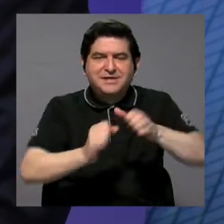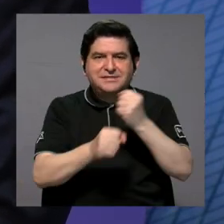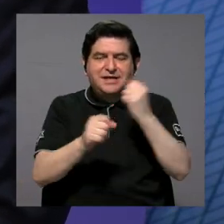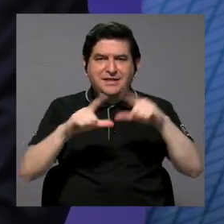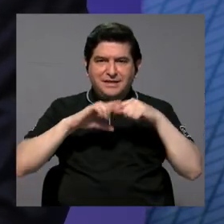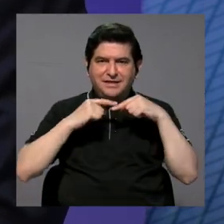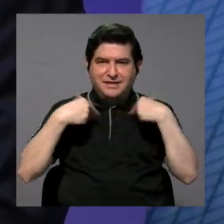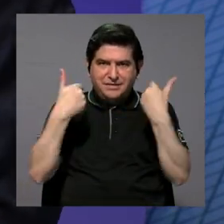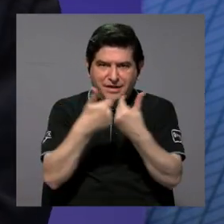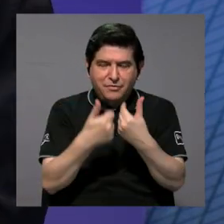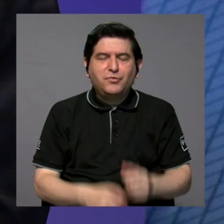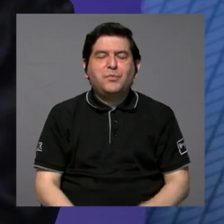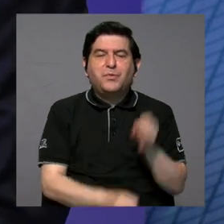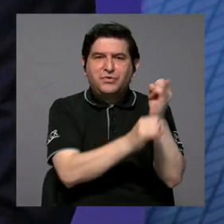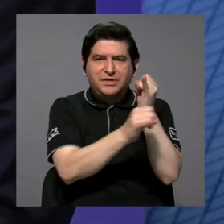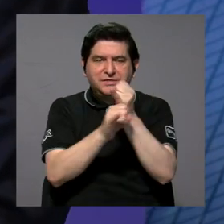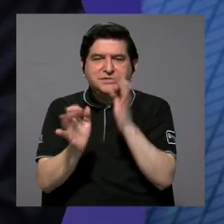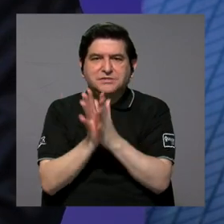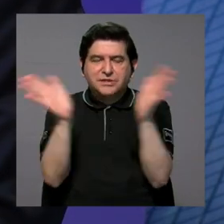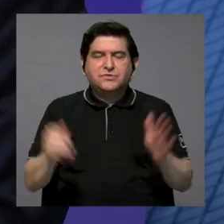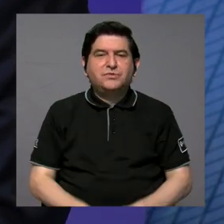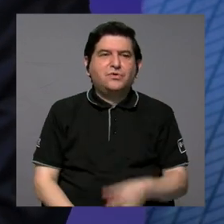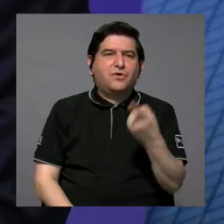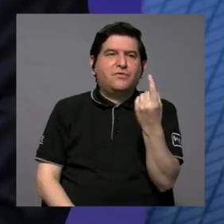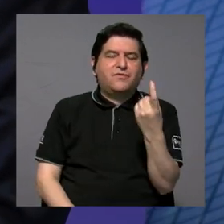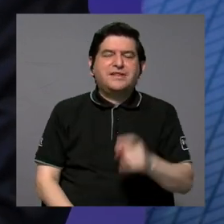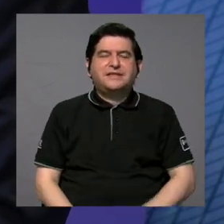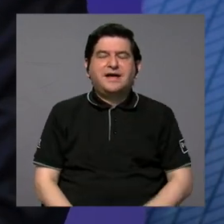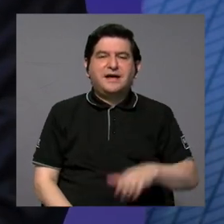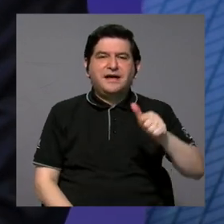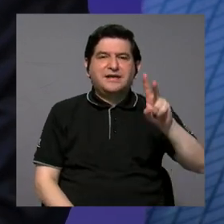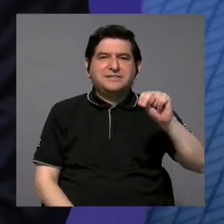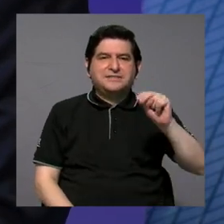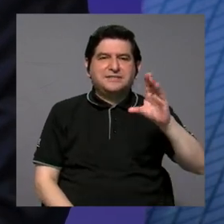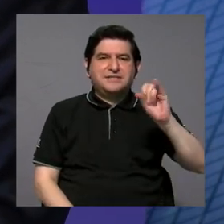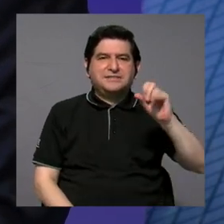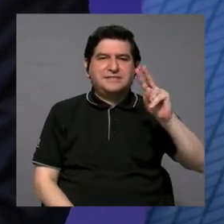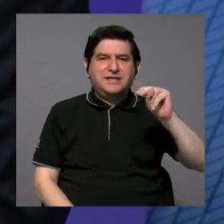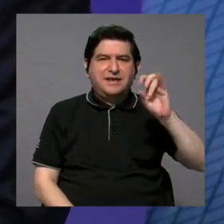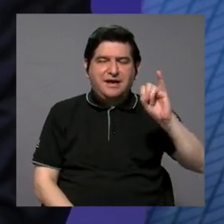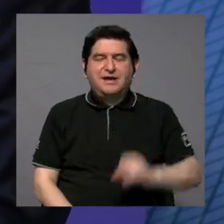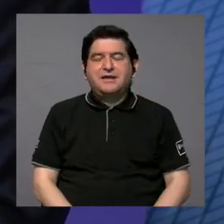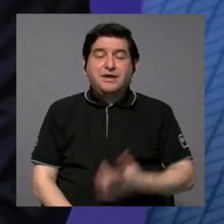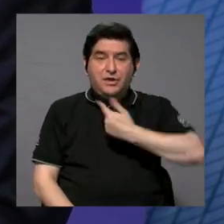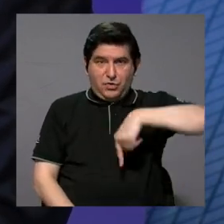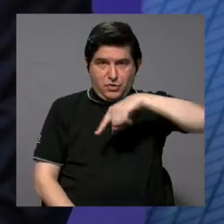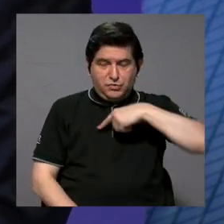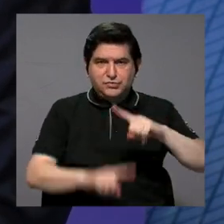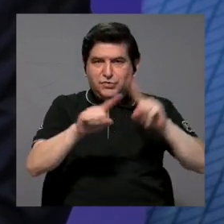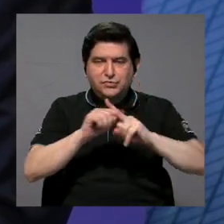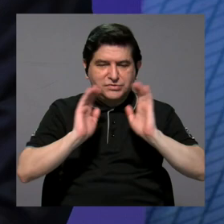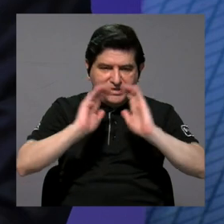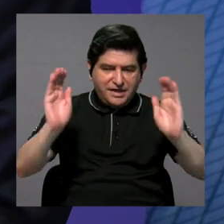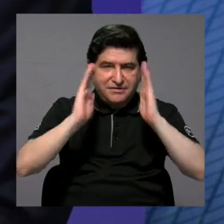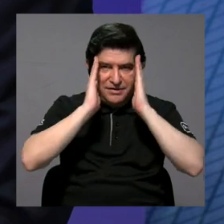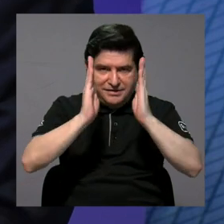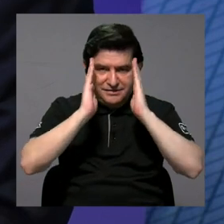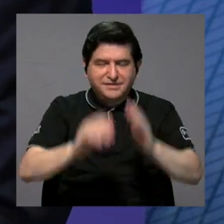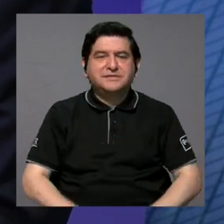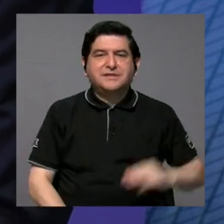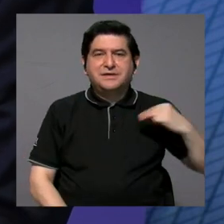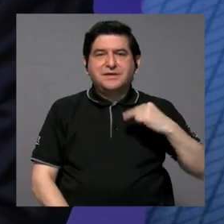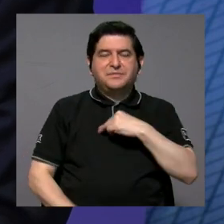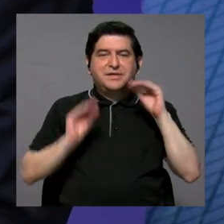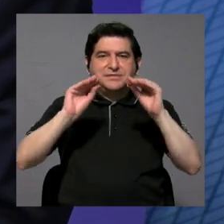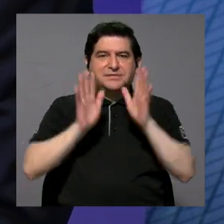conjunto con instituciones públicas, nos faltó CENCINAI, por ejemplo, Ministerio de Educación Pública, con quienes llegamos a muchos niños, niñas y adolescentes.